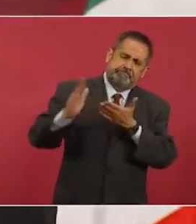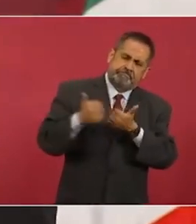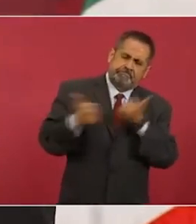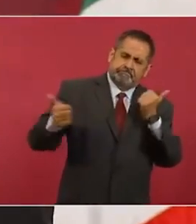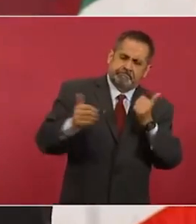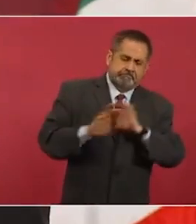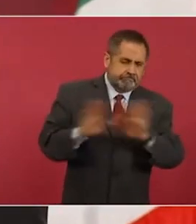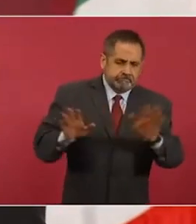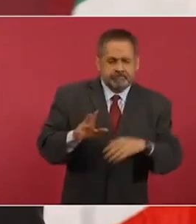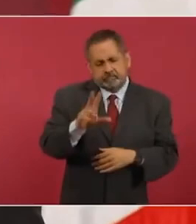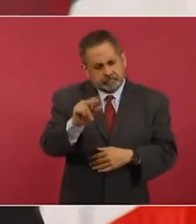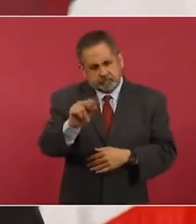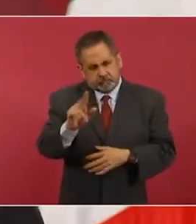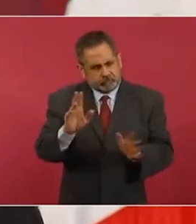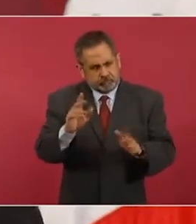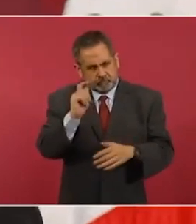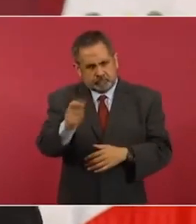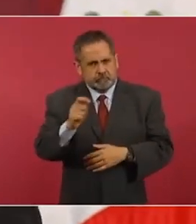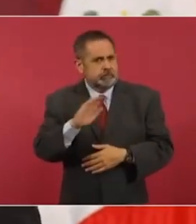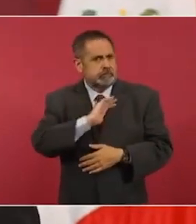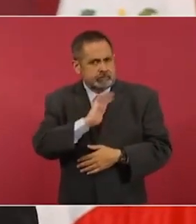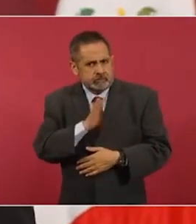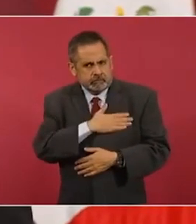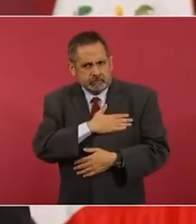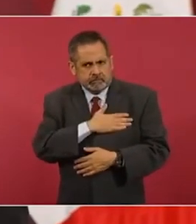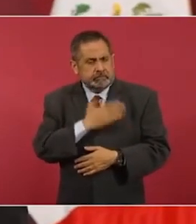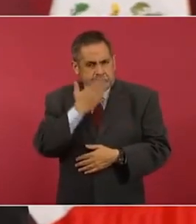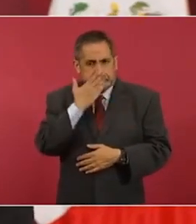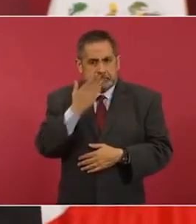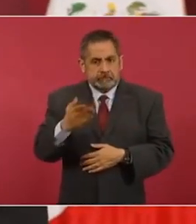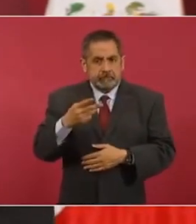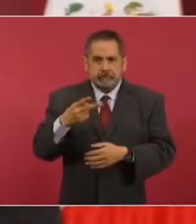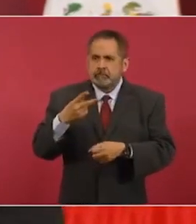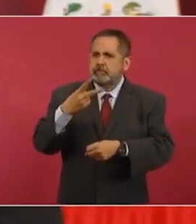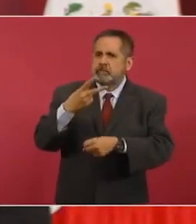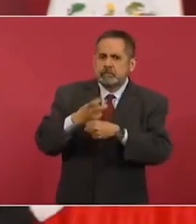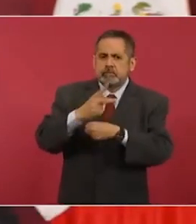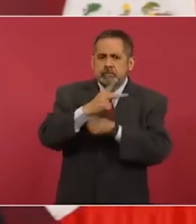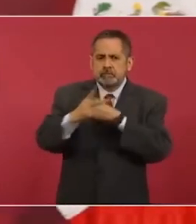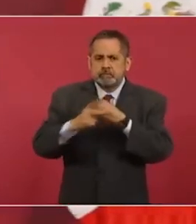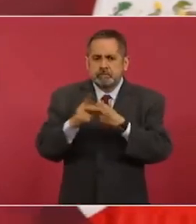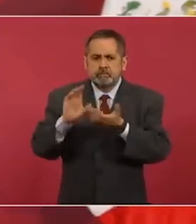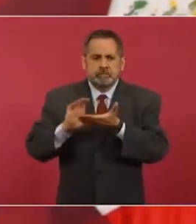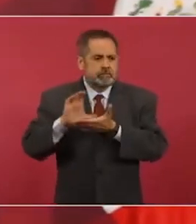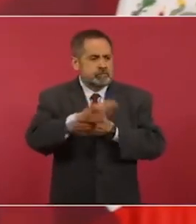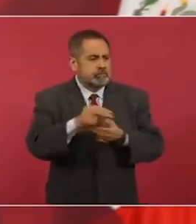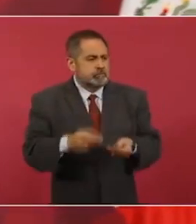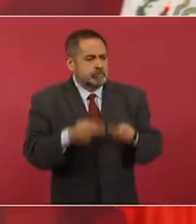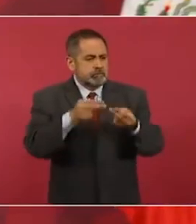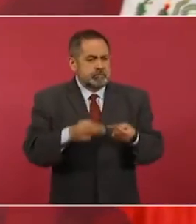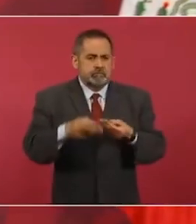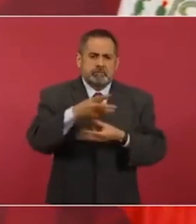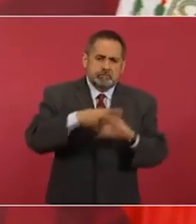mencionarlo. España es el segundo país en inversiones en México